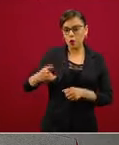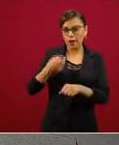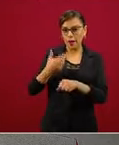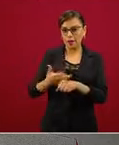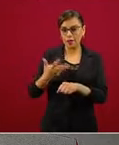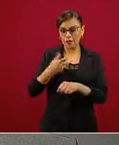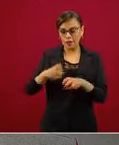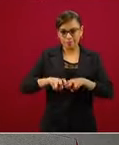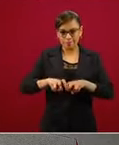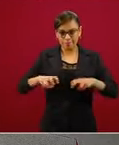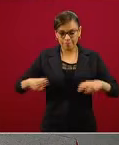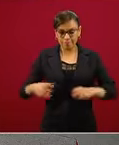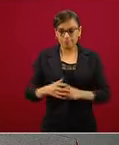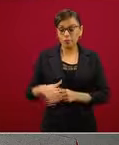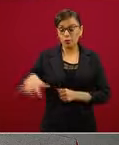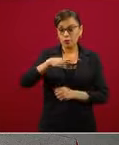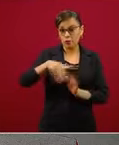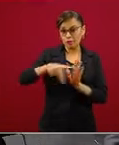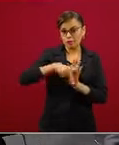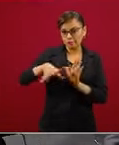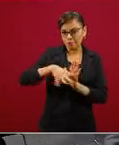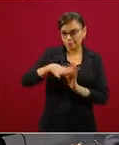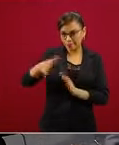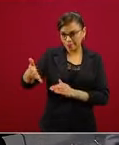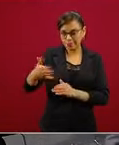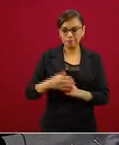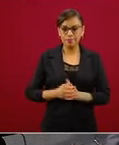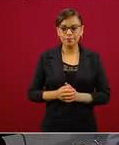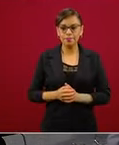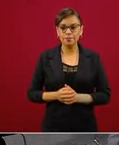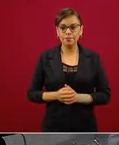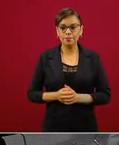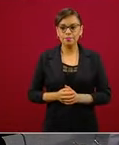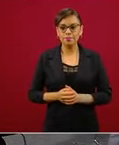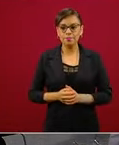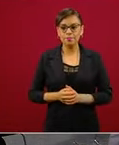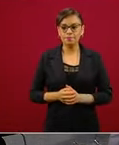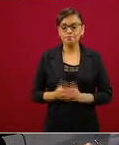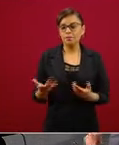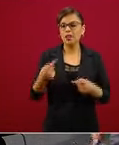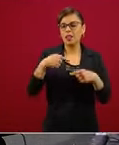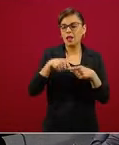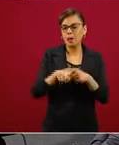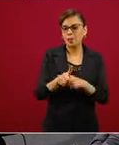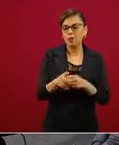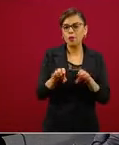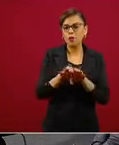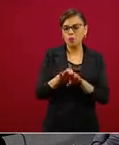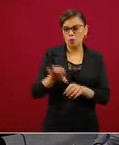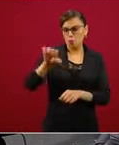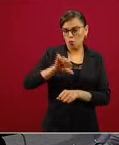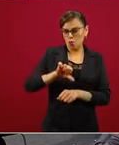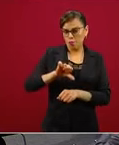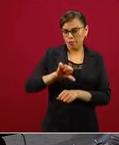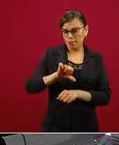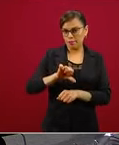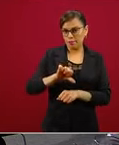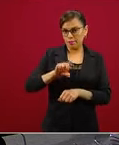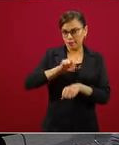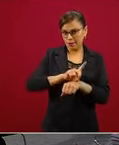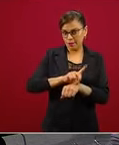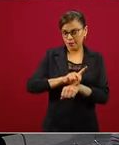a los medios de comunicación. Yo quisiera empezar el día de hoy esta